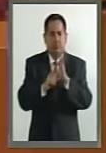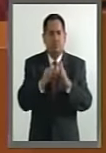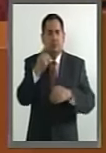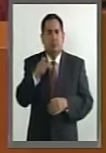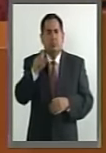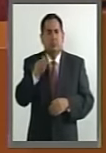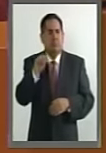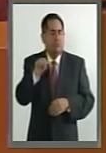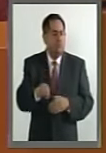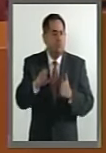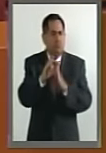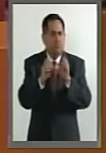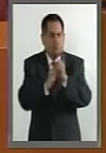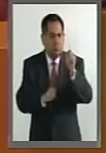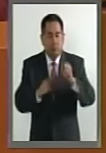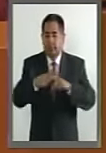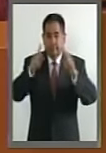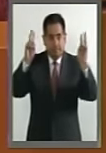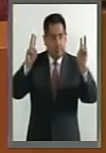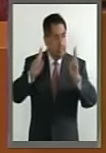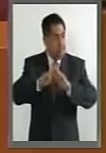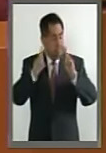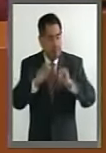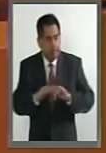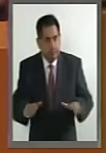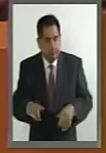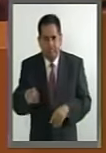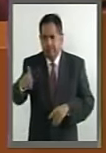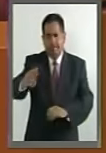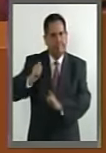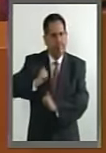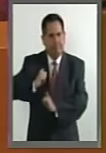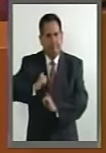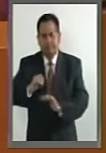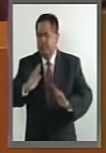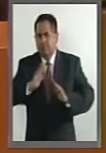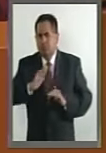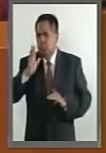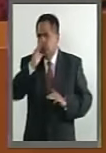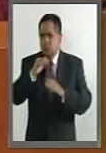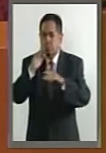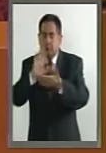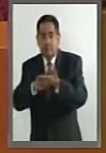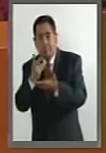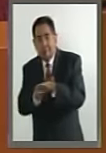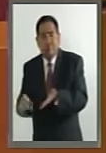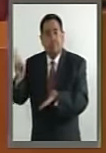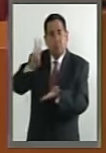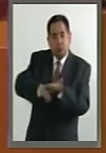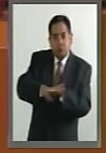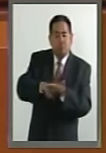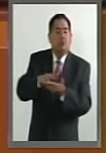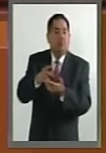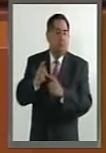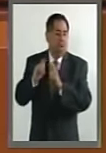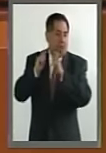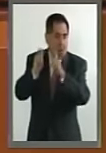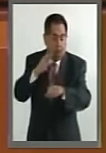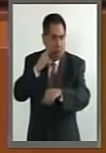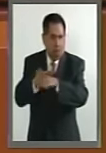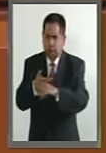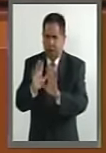constitucional, porque en tiempos de paz no puede ningún militar ejercer más funciones que las que tenga exactamente